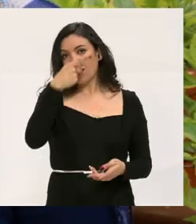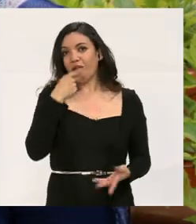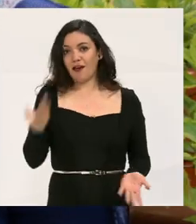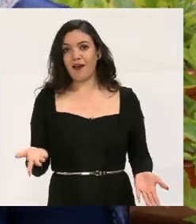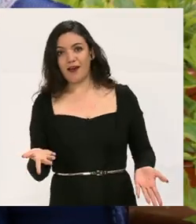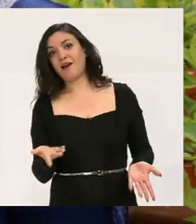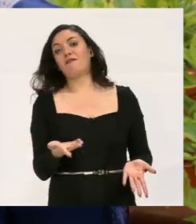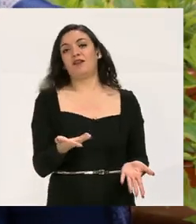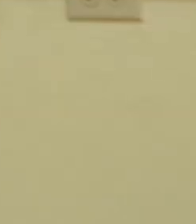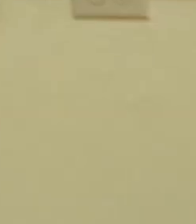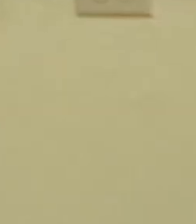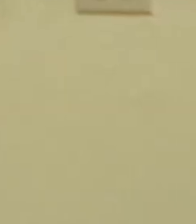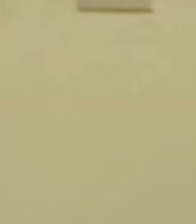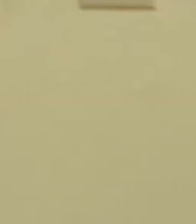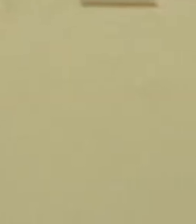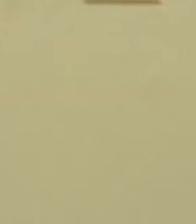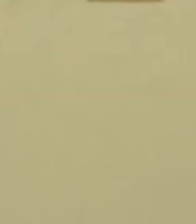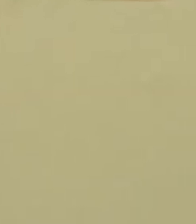que bueno que oralice.